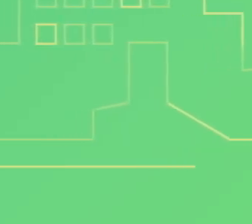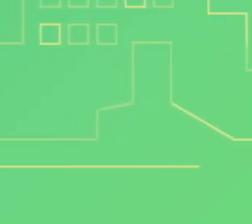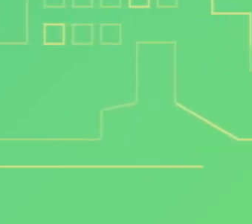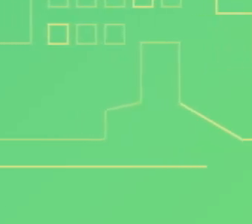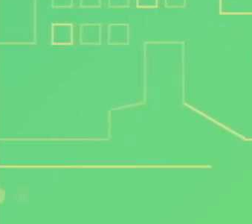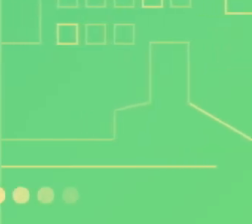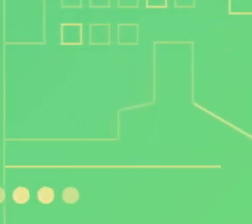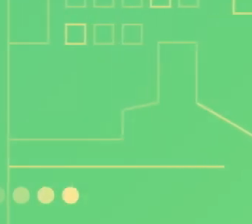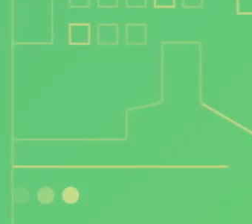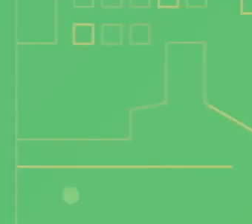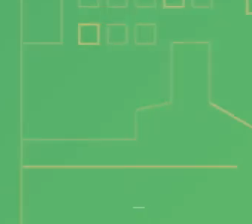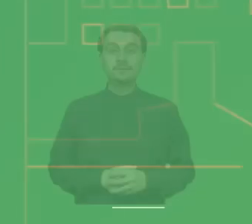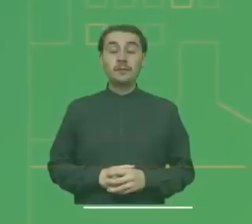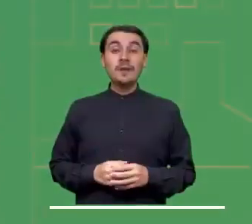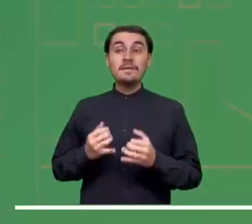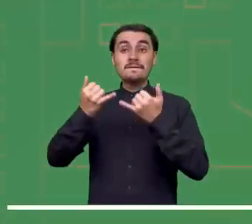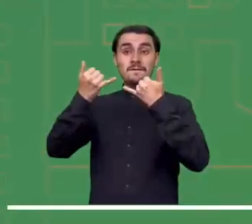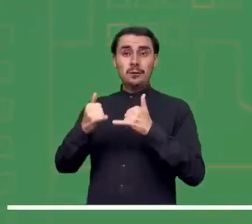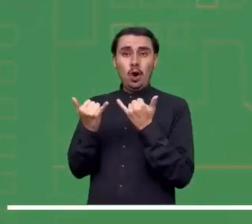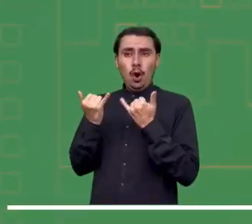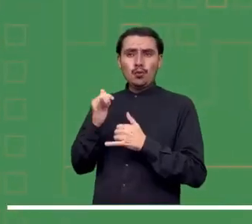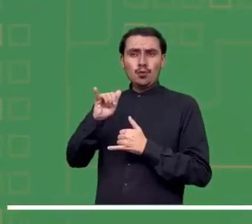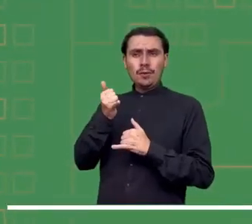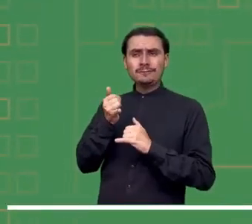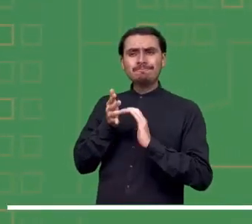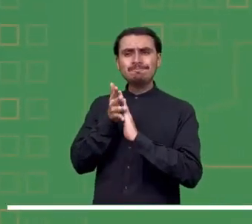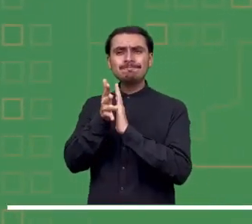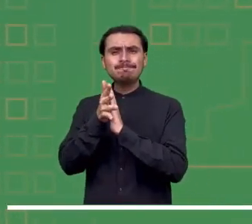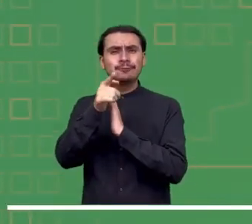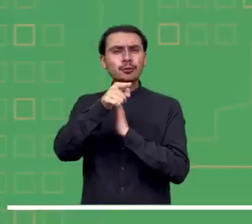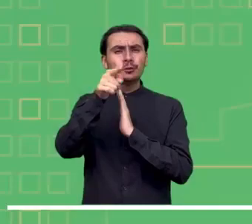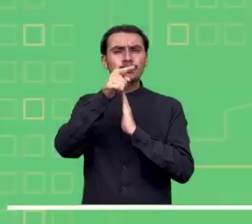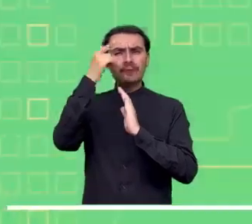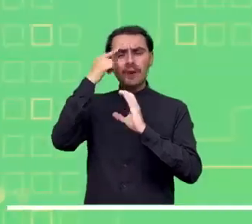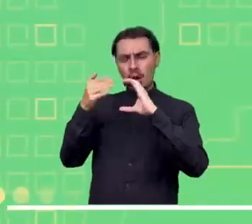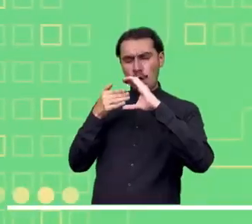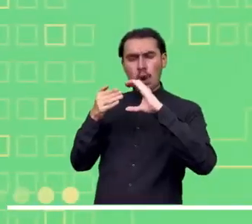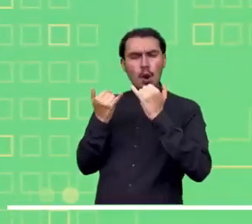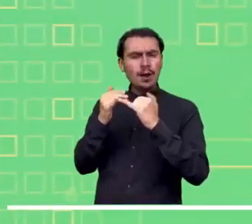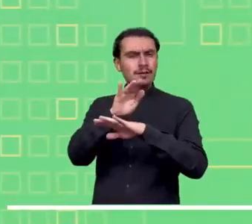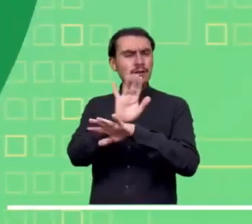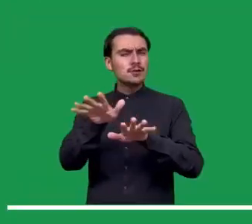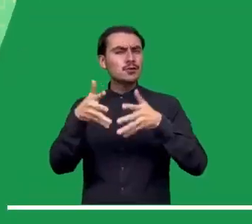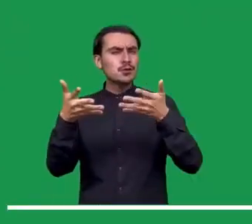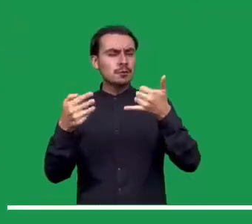Bienvenidos a conocer la información meteorológica más relevante de la noche.